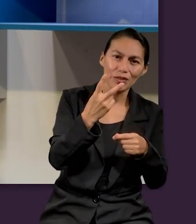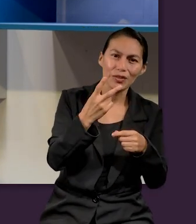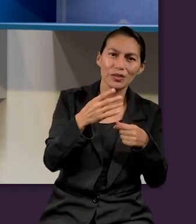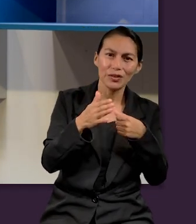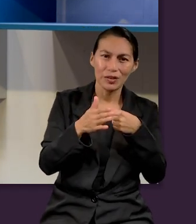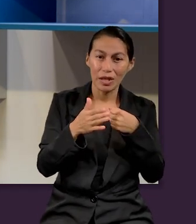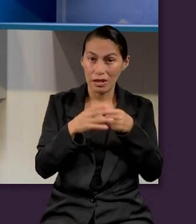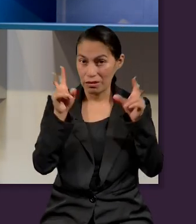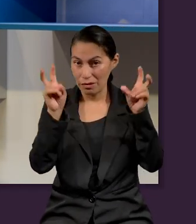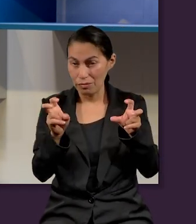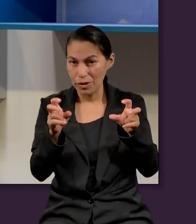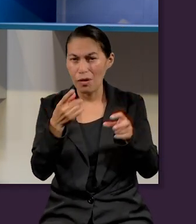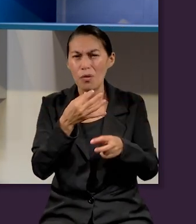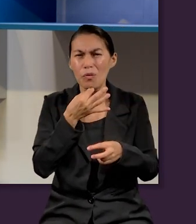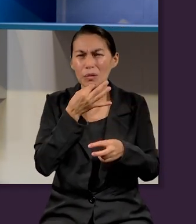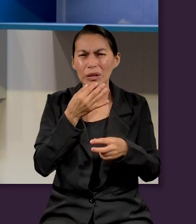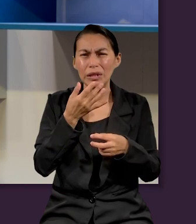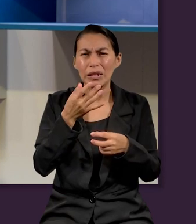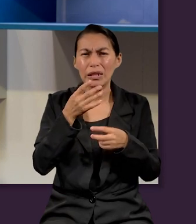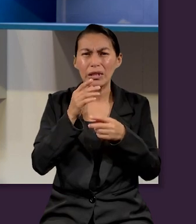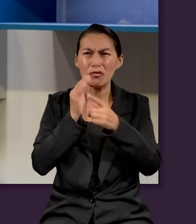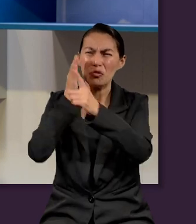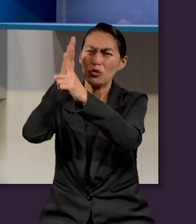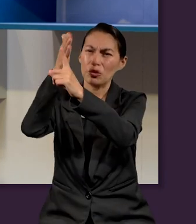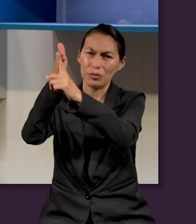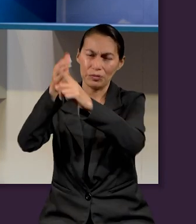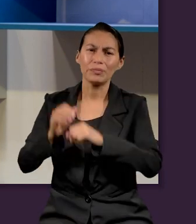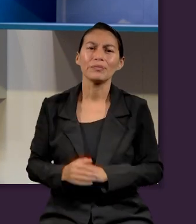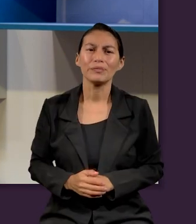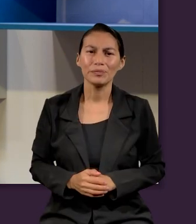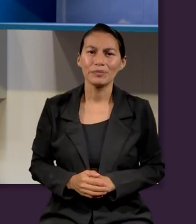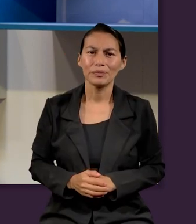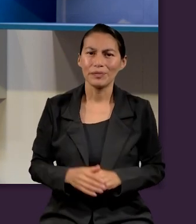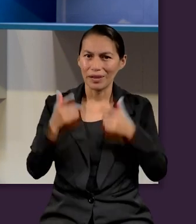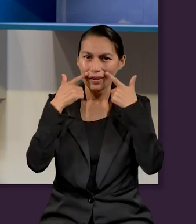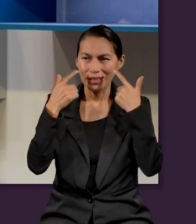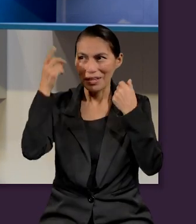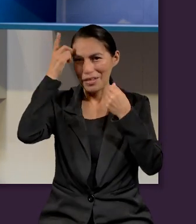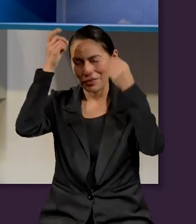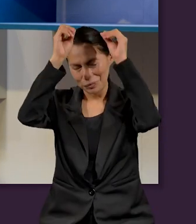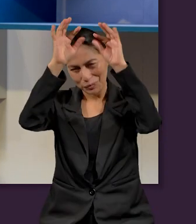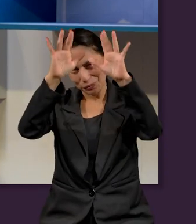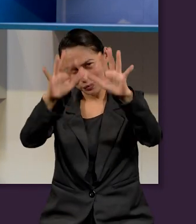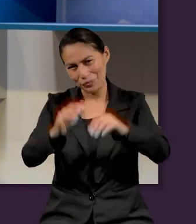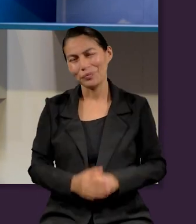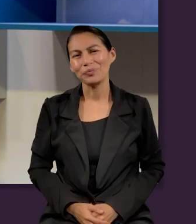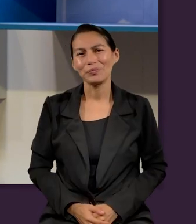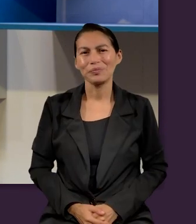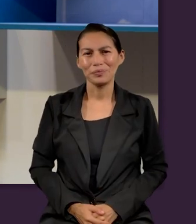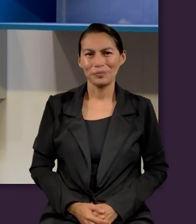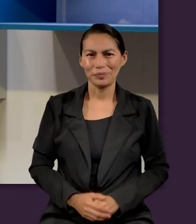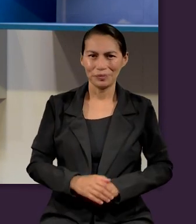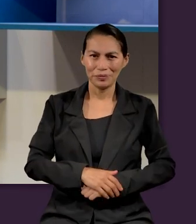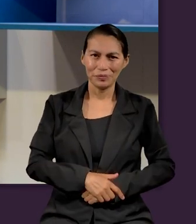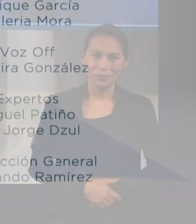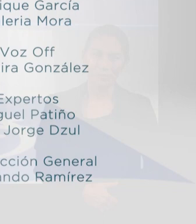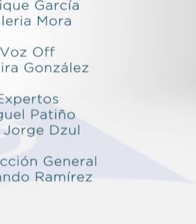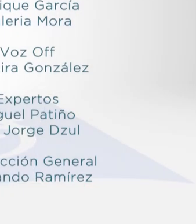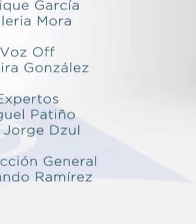seguirnos la próxima semana con la lección número 2, Un Momento del Destino. La gracia de Dios sea con ustedes.